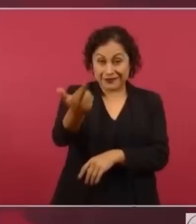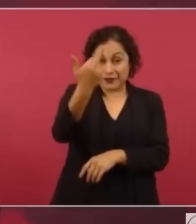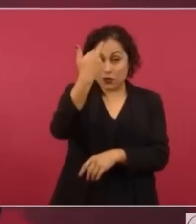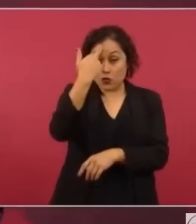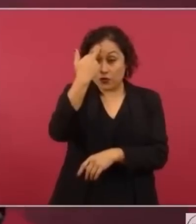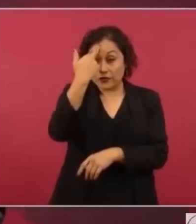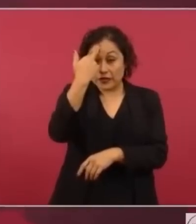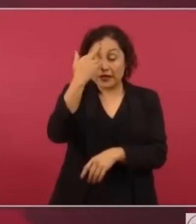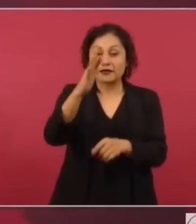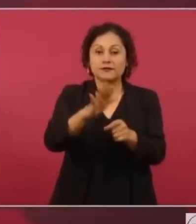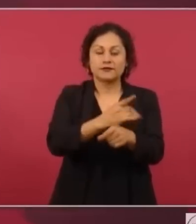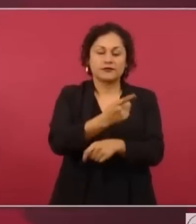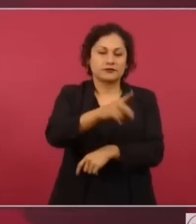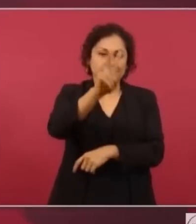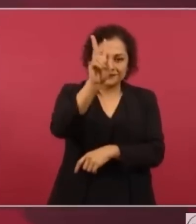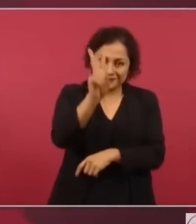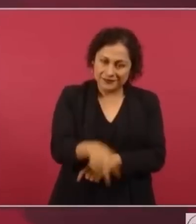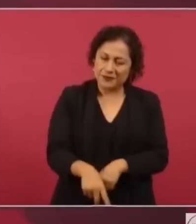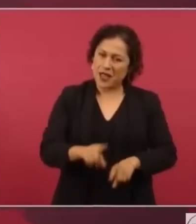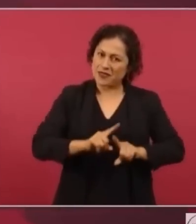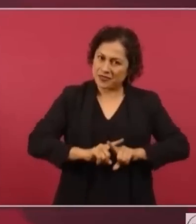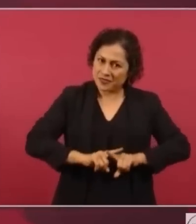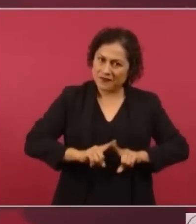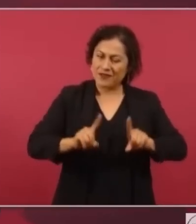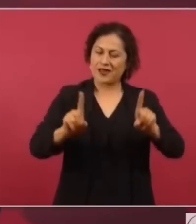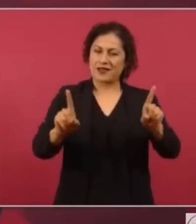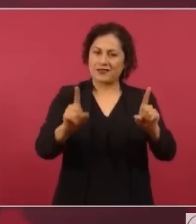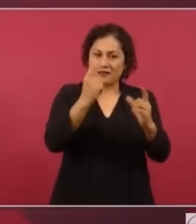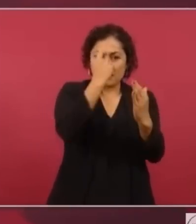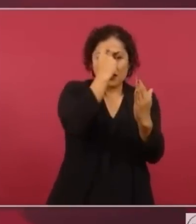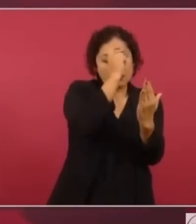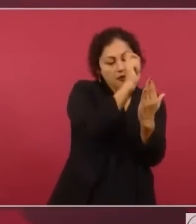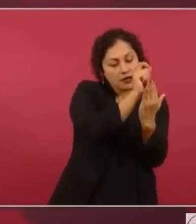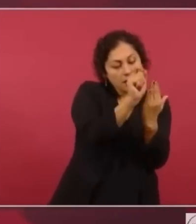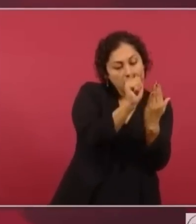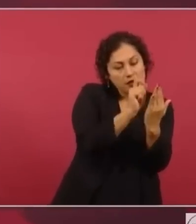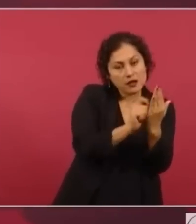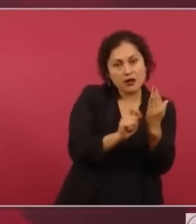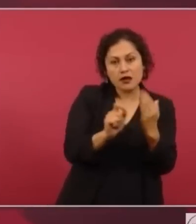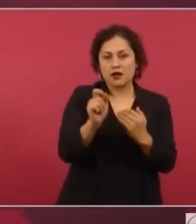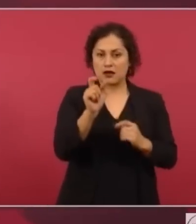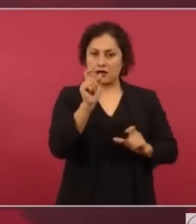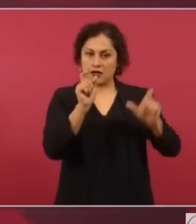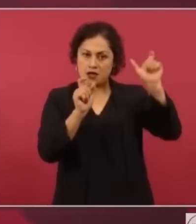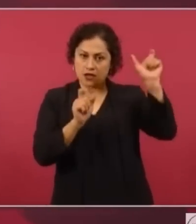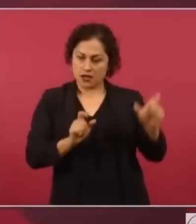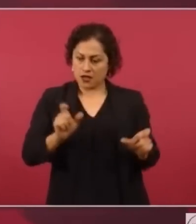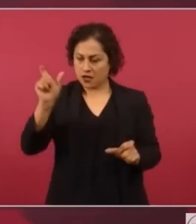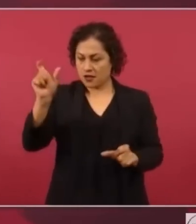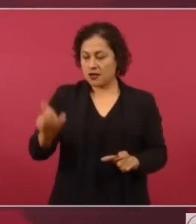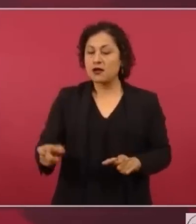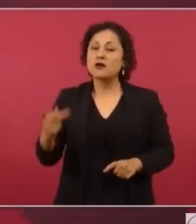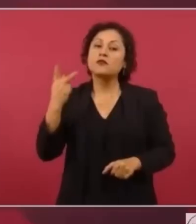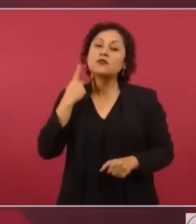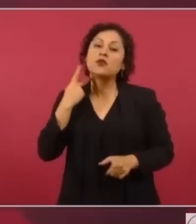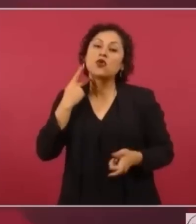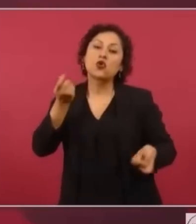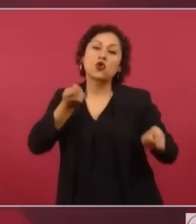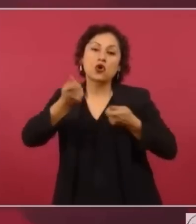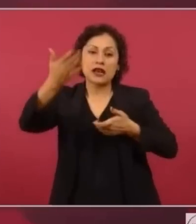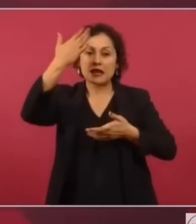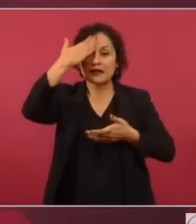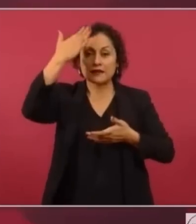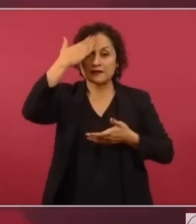diferencia entre un escritor y un dirigente político es que el escritor no debe repetirse,